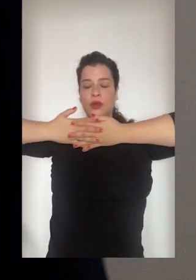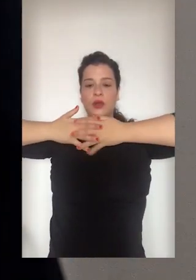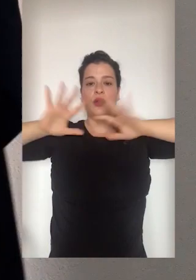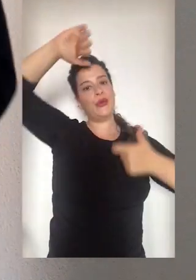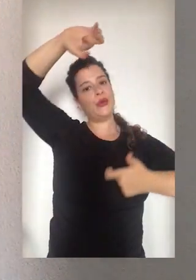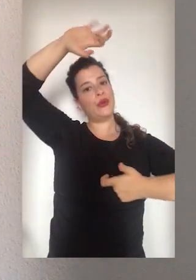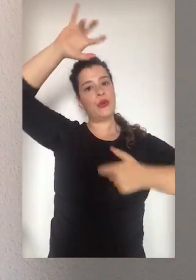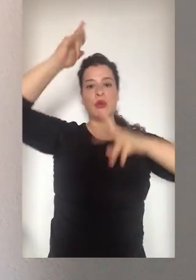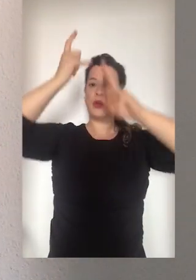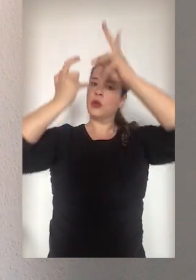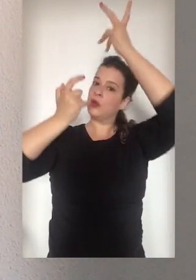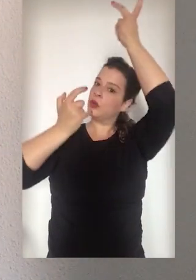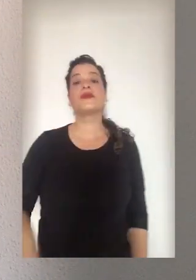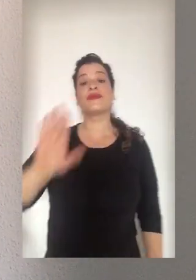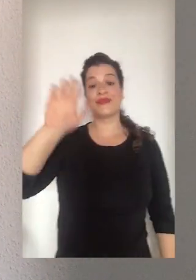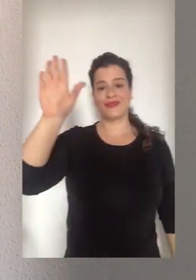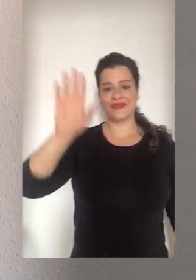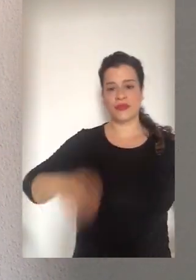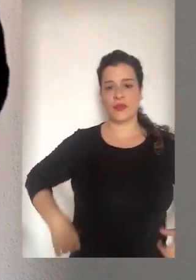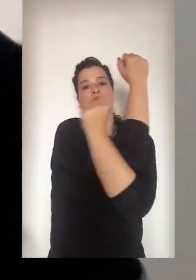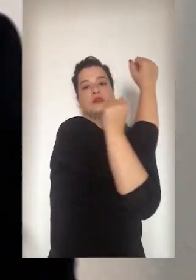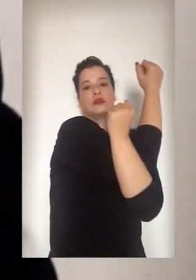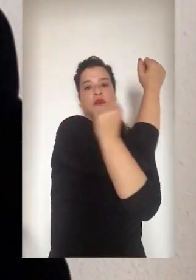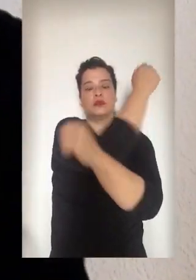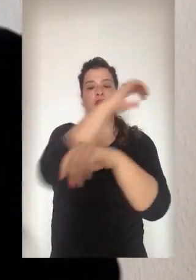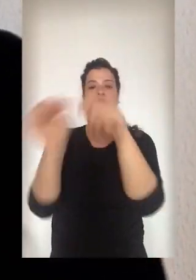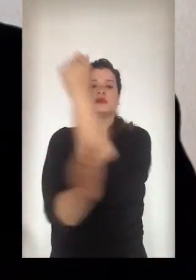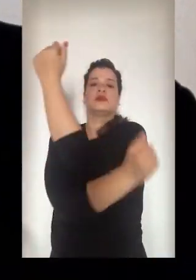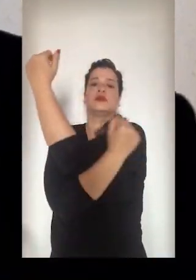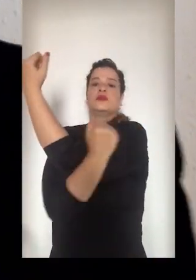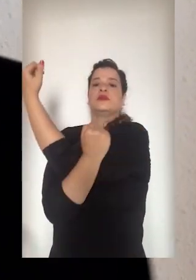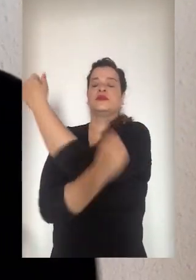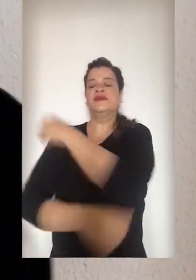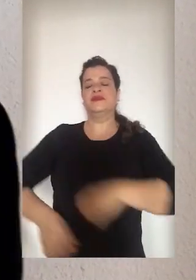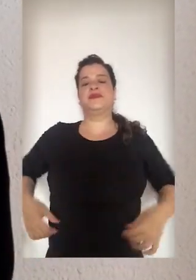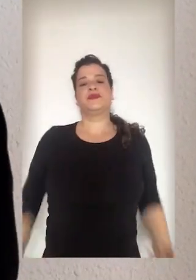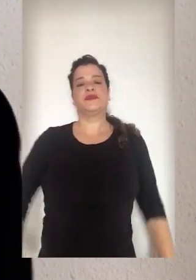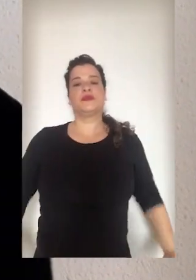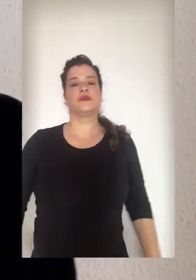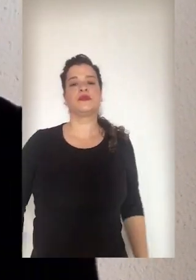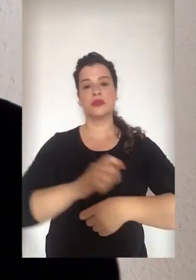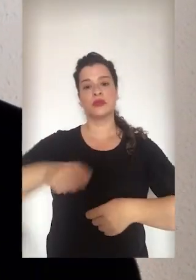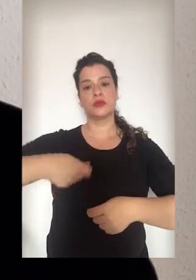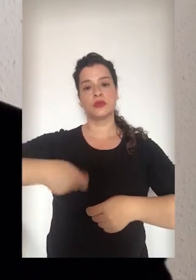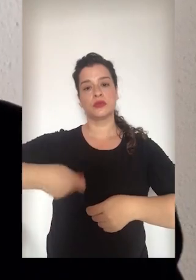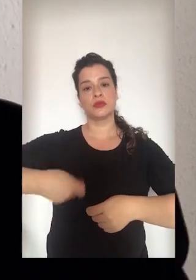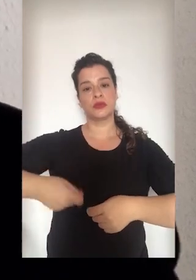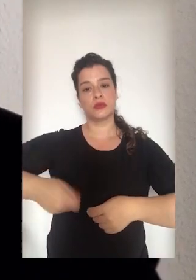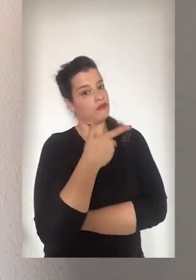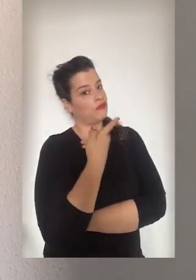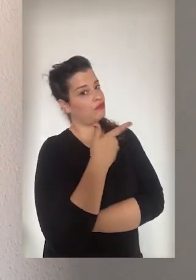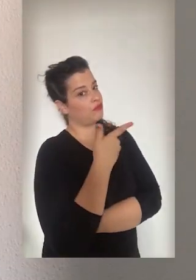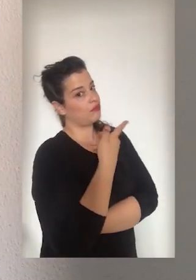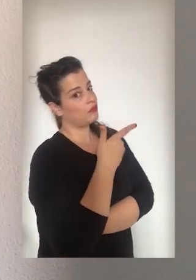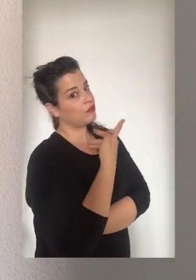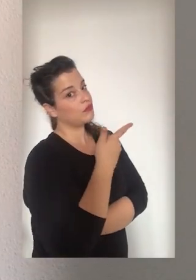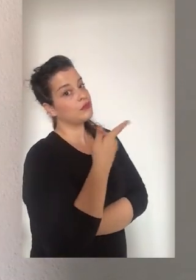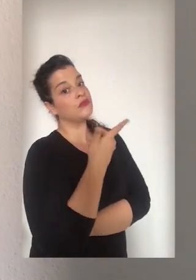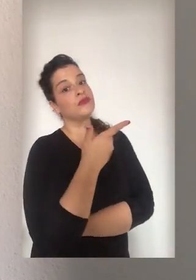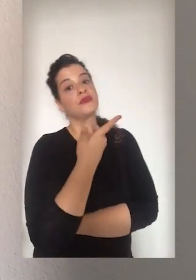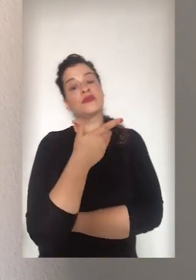Bien, abrimos el turno de preguntas. Muy buenas tardes. La primera será del portal de Cocina con Vicenta.